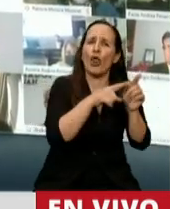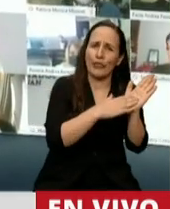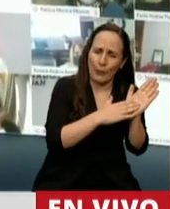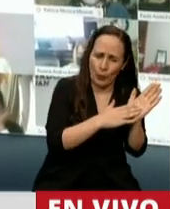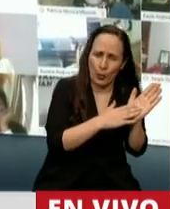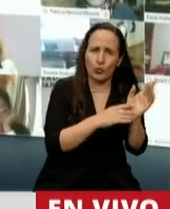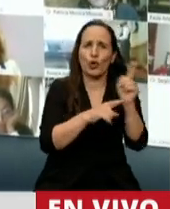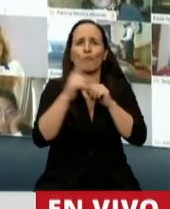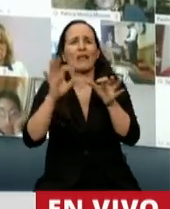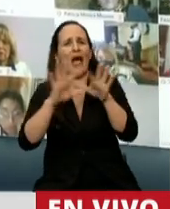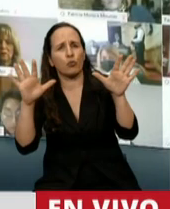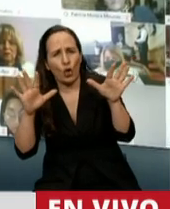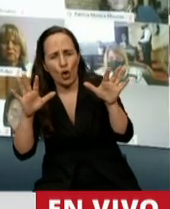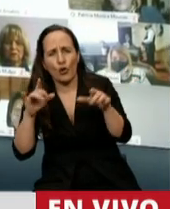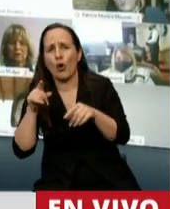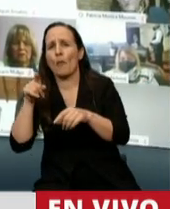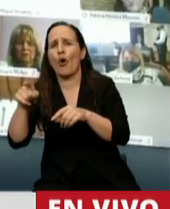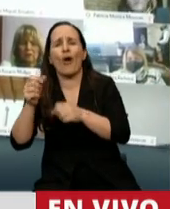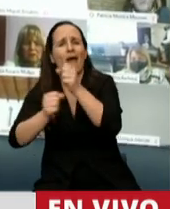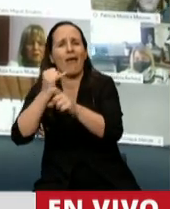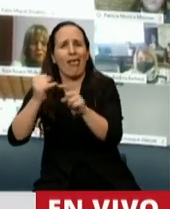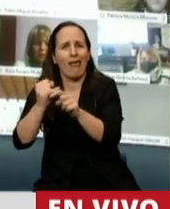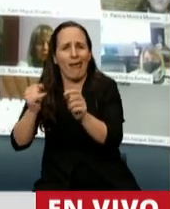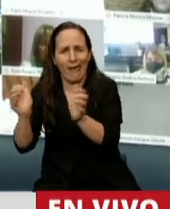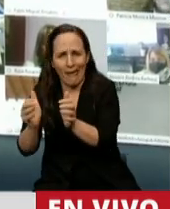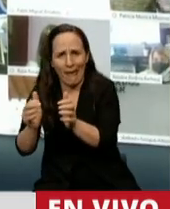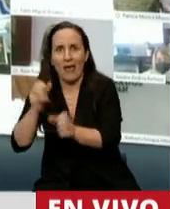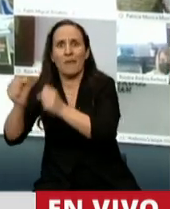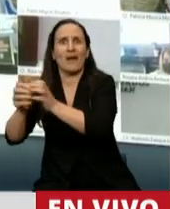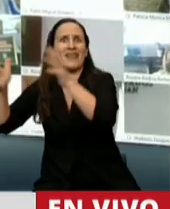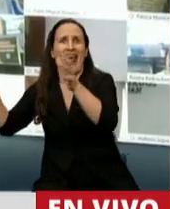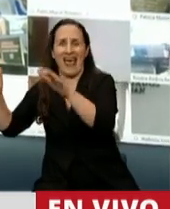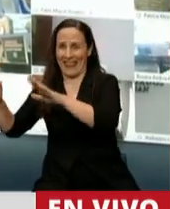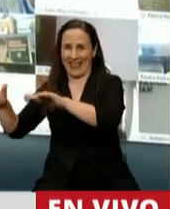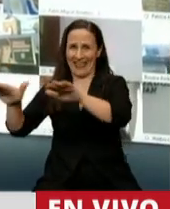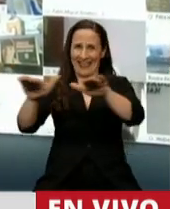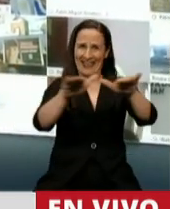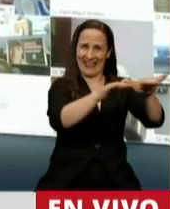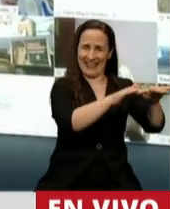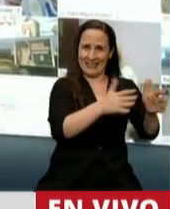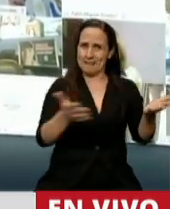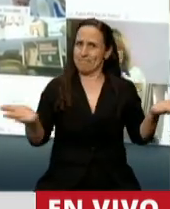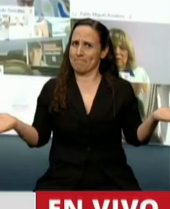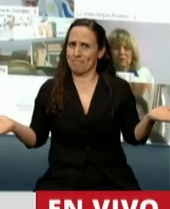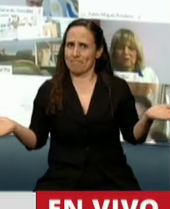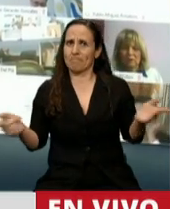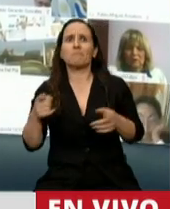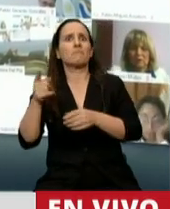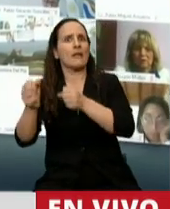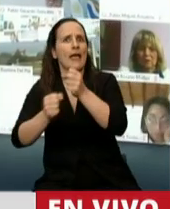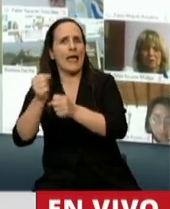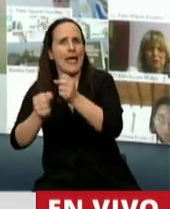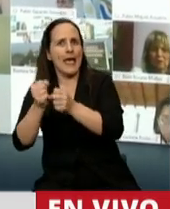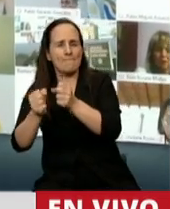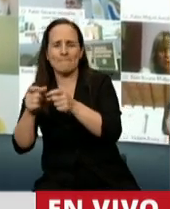a los autónomos, a las pymes, a las grandes empresas, con aquellas empresas que han tenido una apropiación